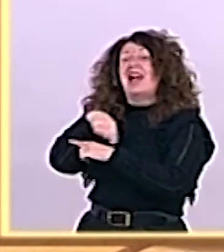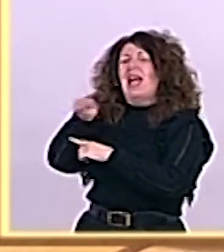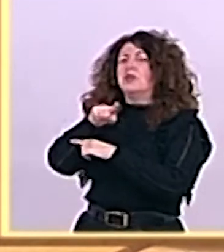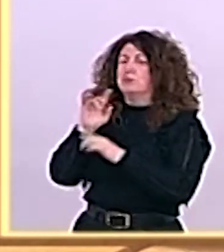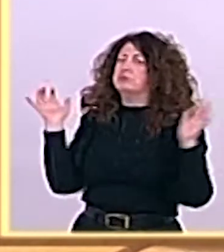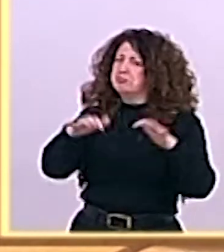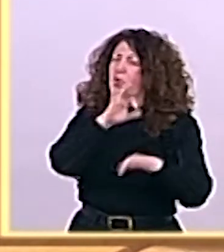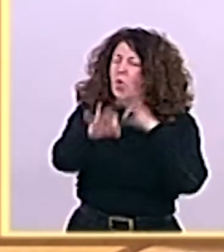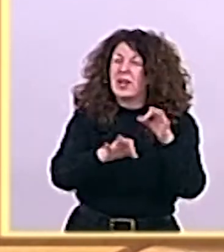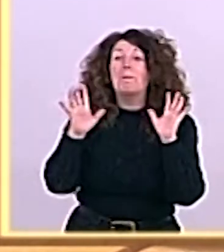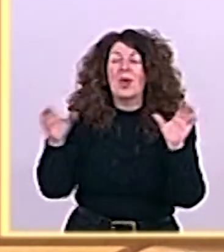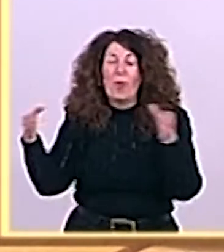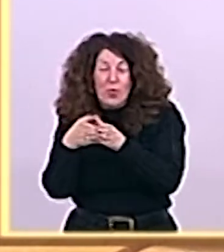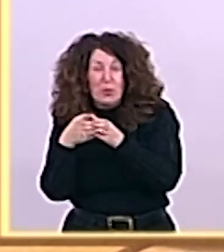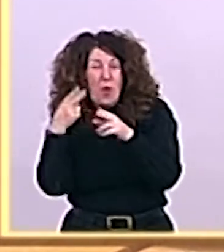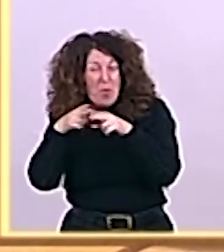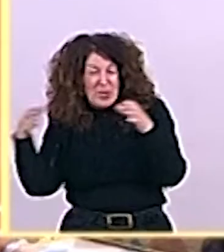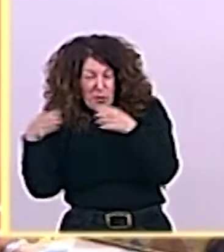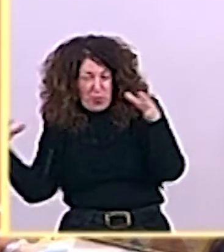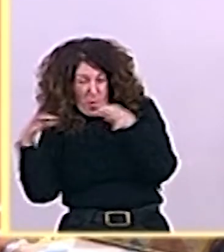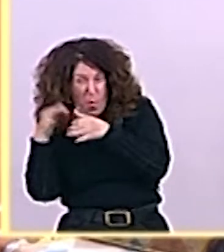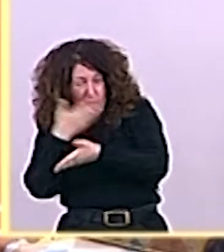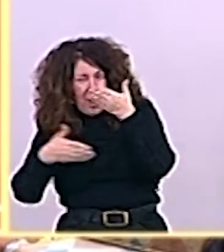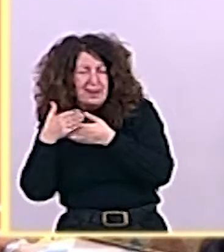sobre Marruecos, presidente, no voy a profundizar